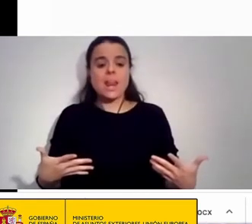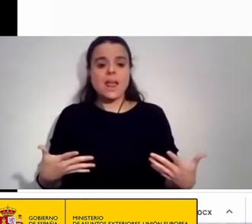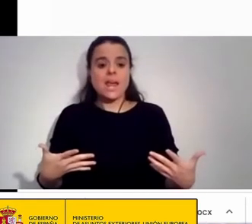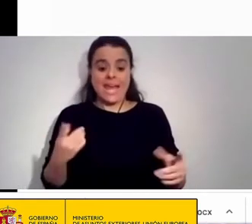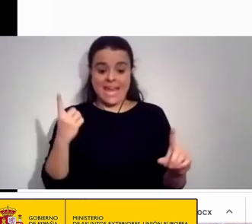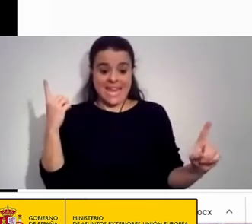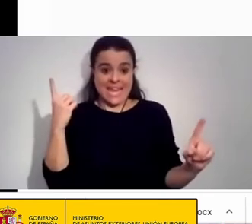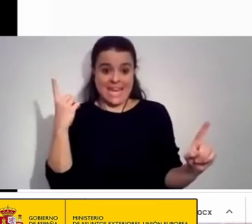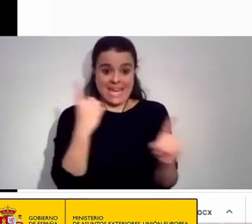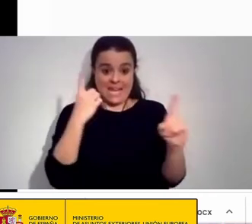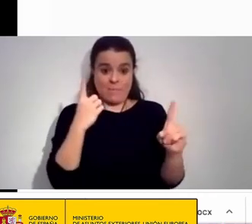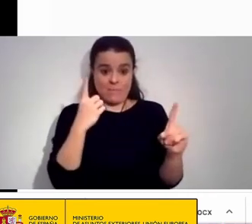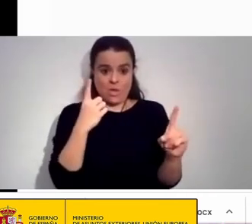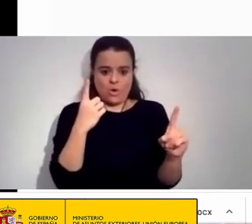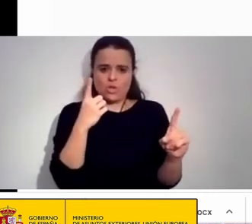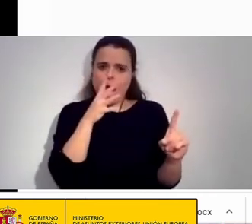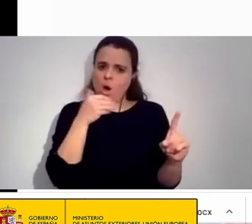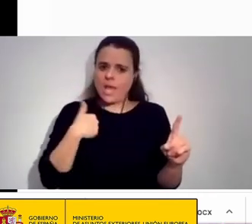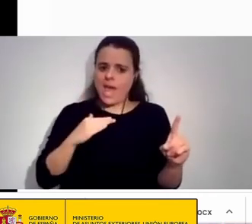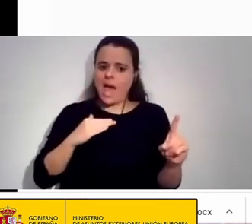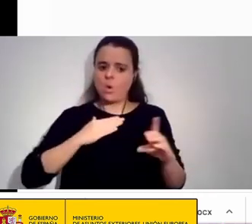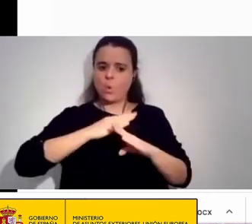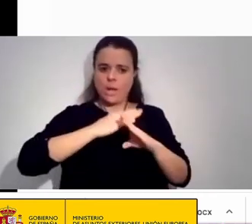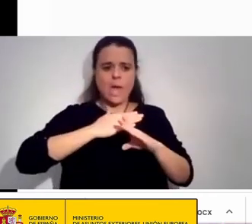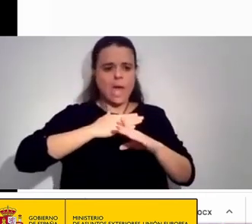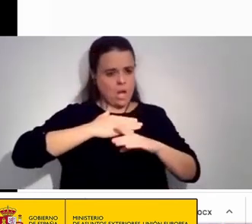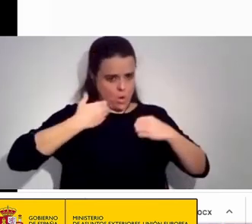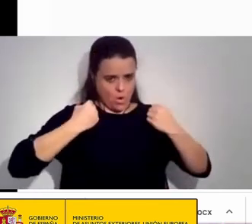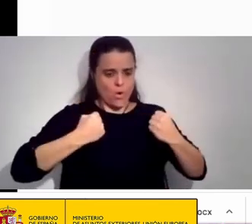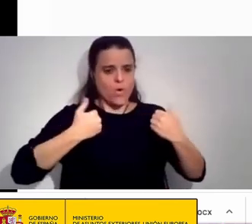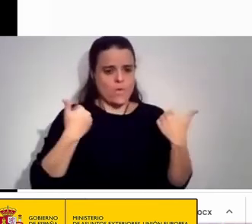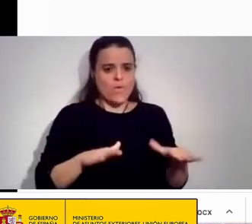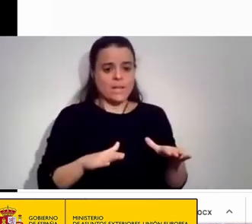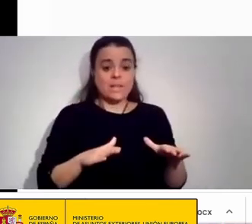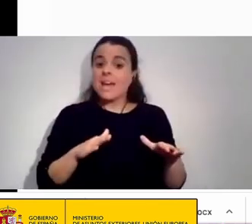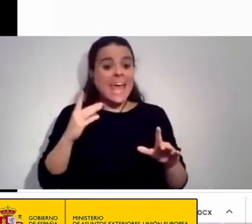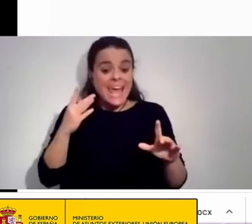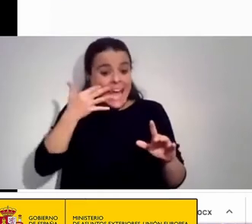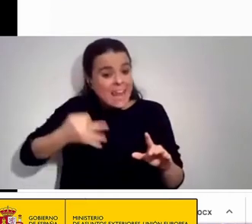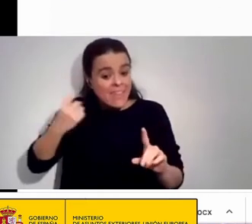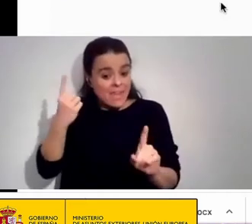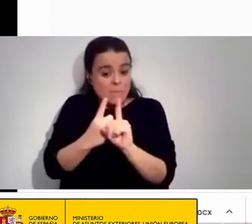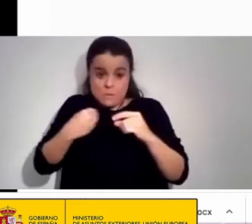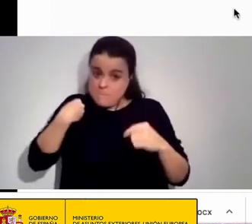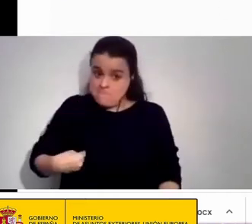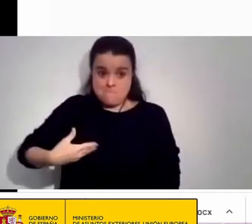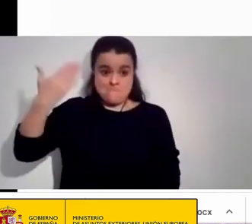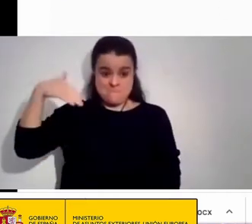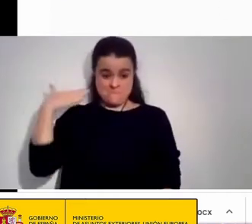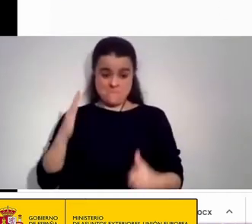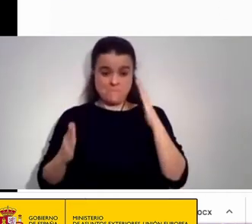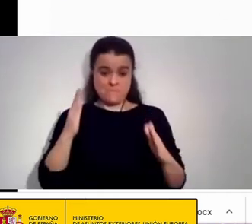Batallando Ya a un Nivel Mucho más Grande Fueron Los enemigos De antes Esta Esta Esta